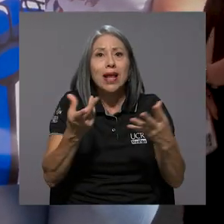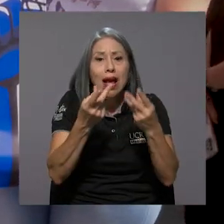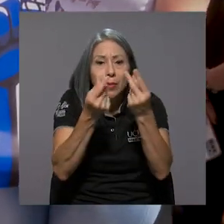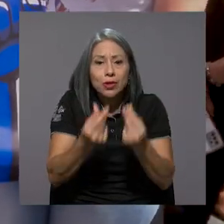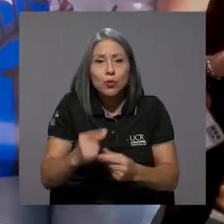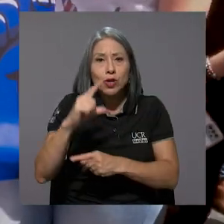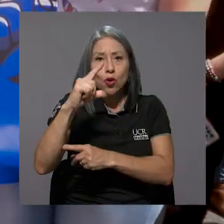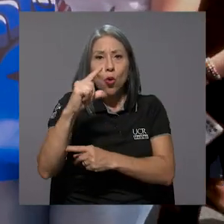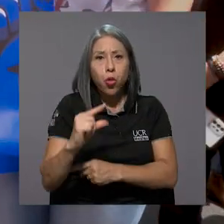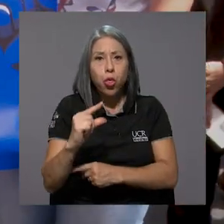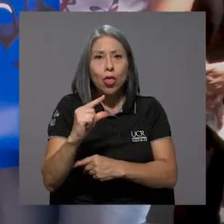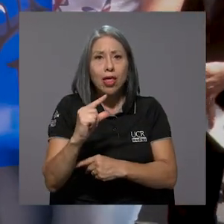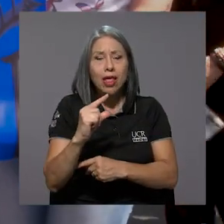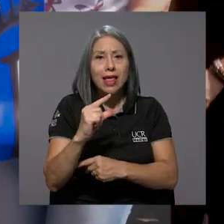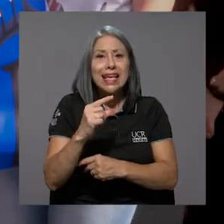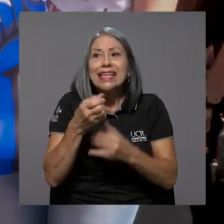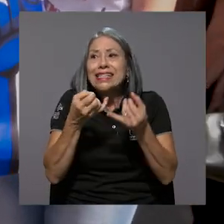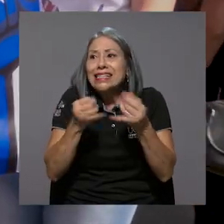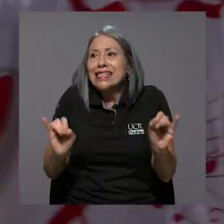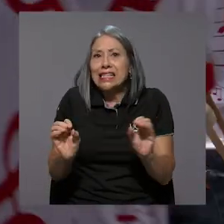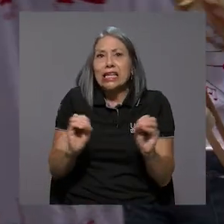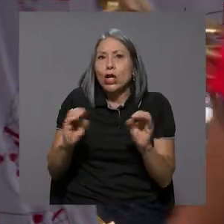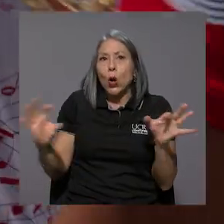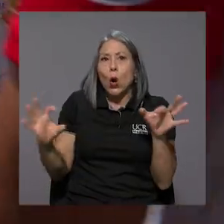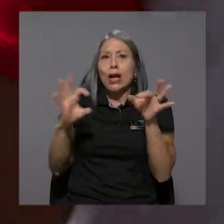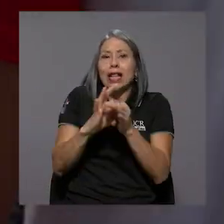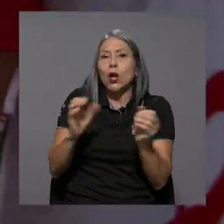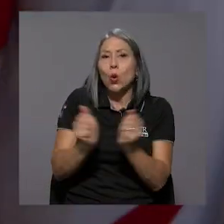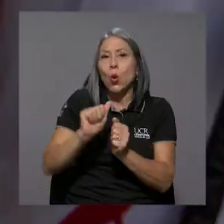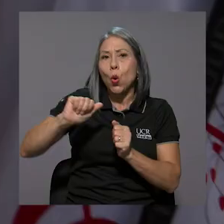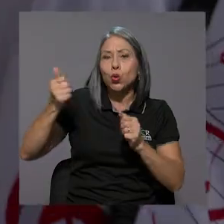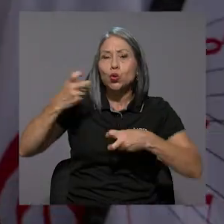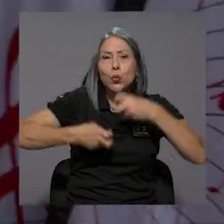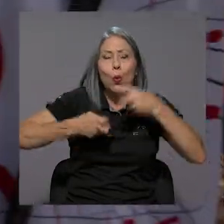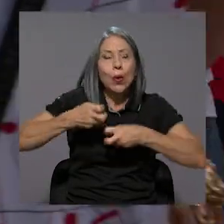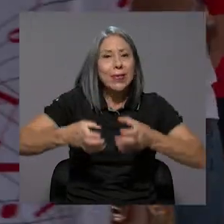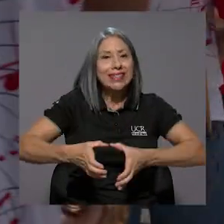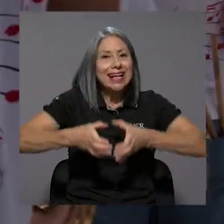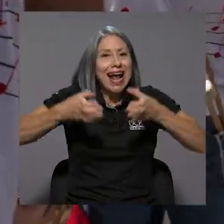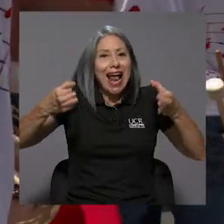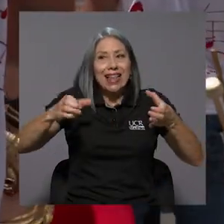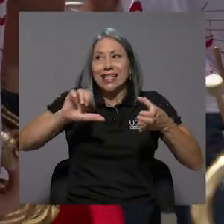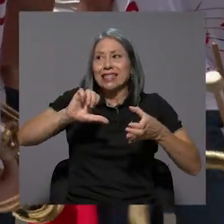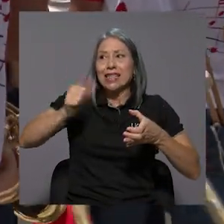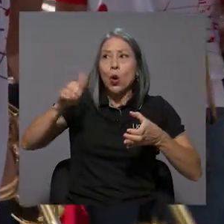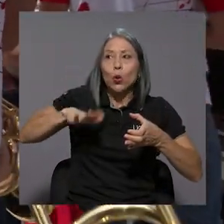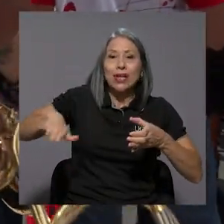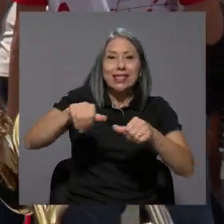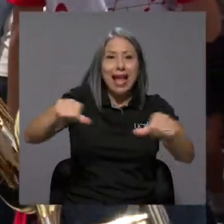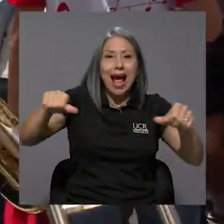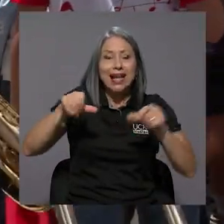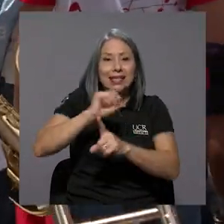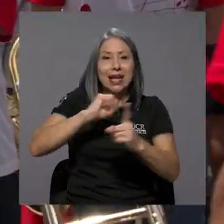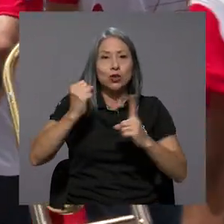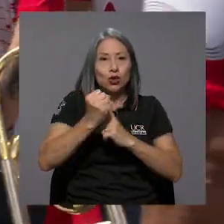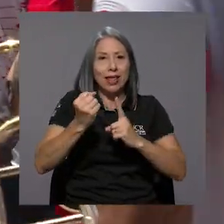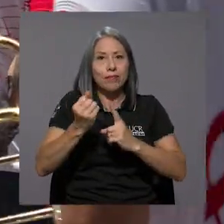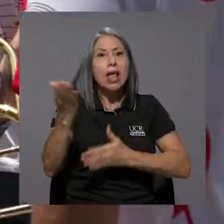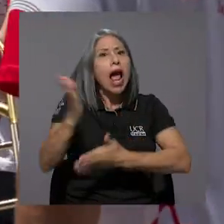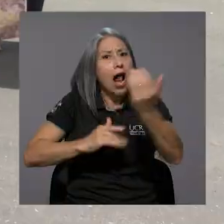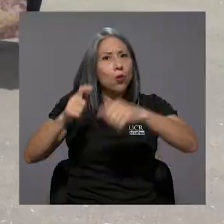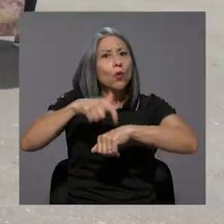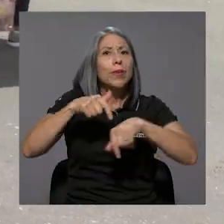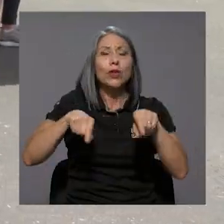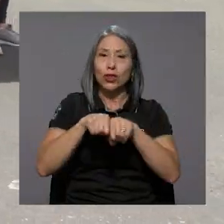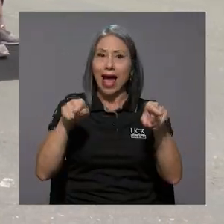pública sin conectarlo con otros grandes problemas que están viviendo otros sectores de la sociedad